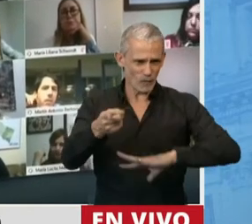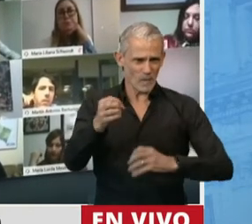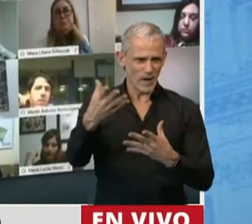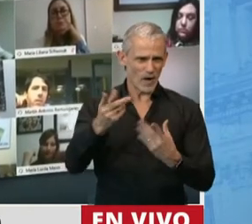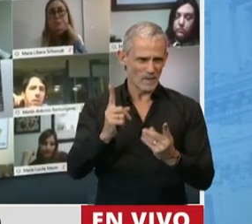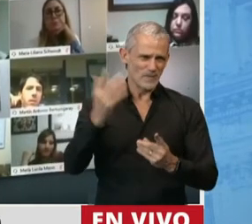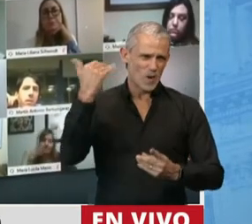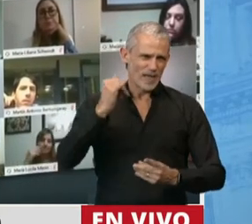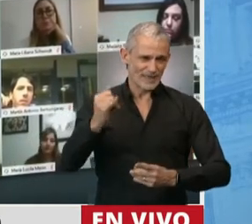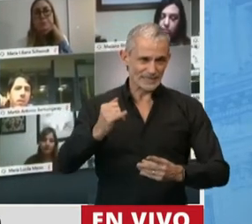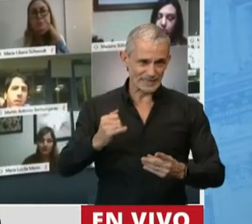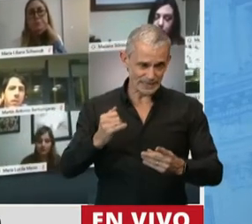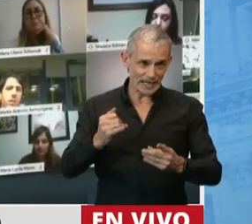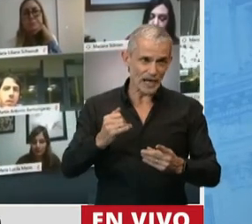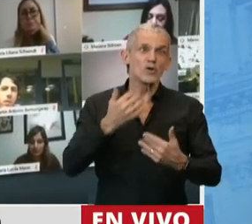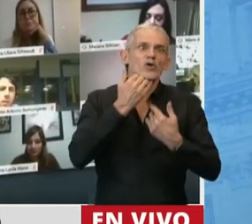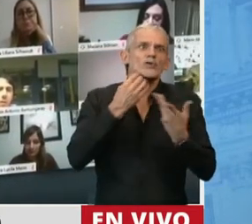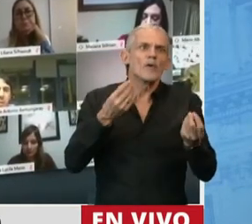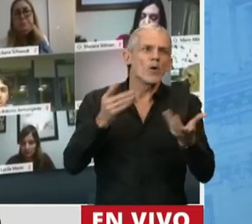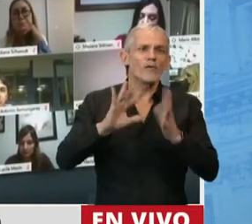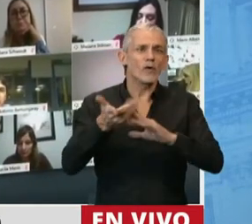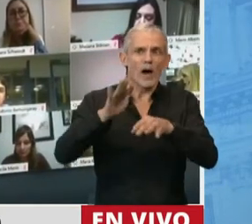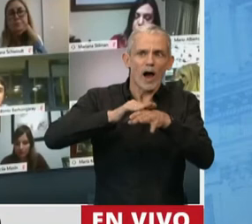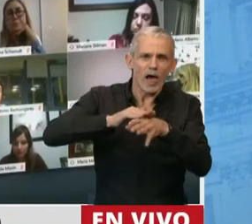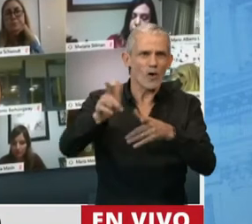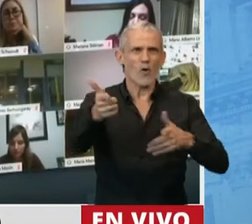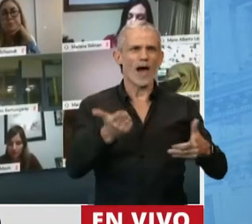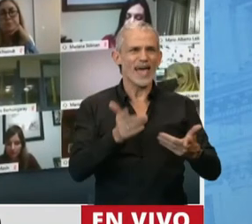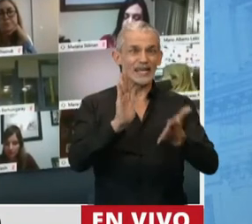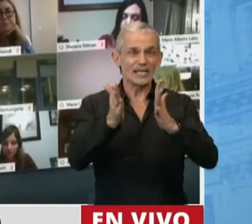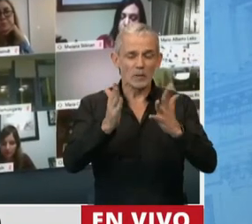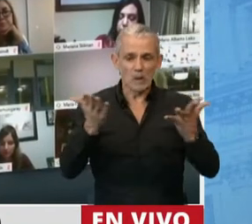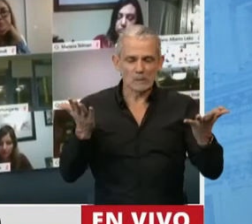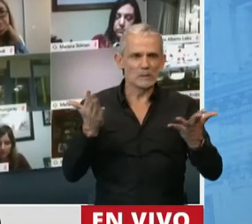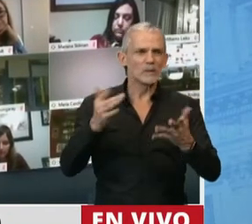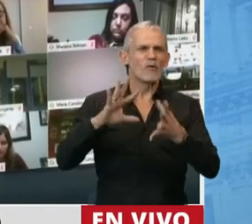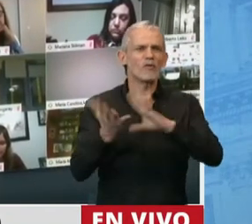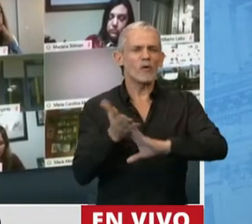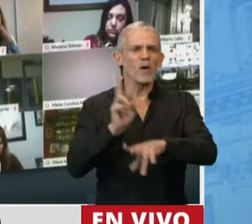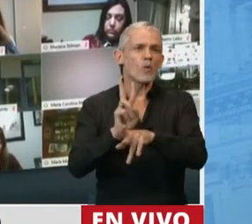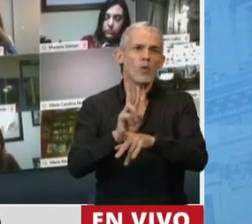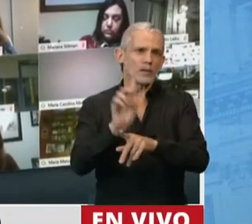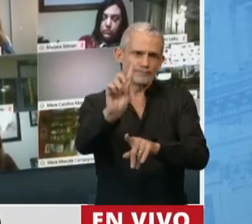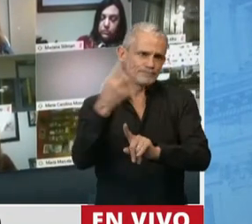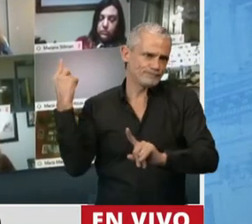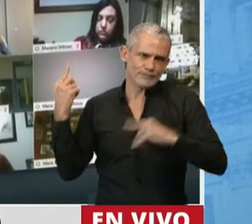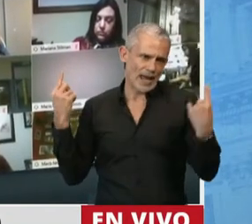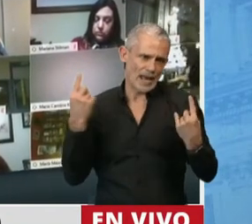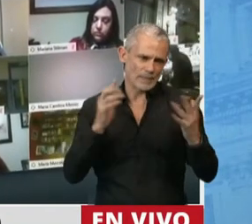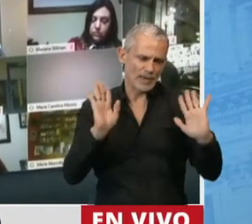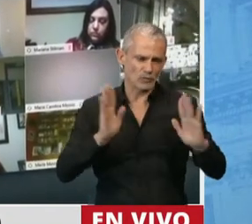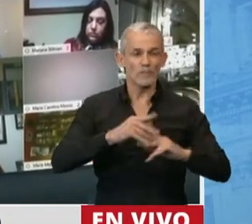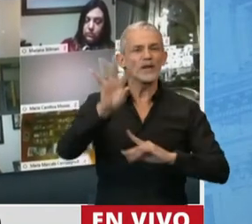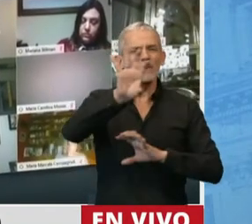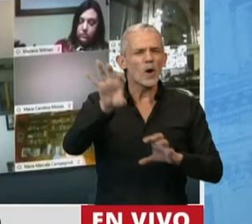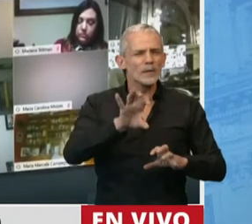anteriormente hoy, no podemos ni sabemos curar y cuya única prevención es el aislamiento. En una